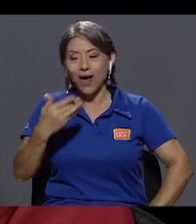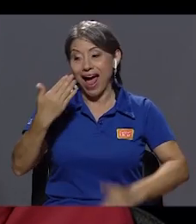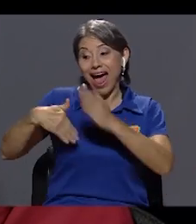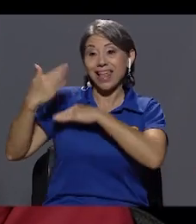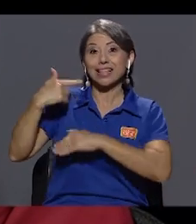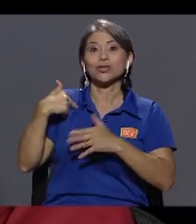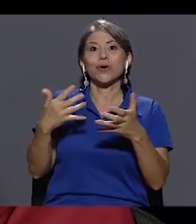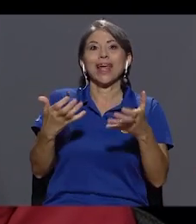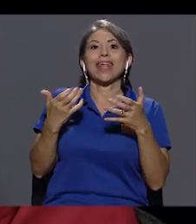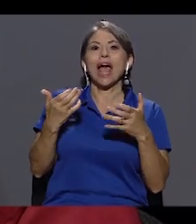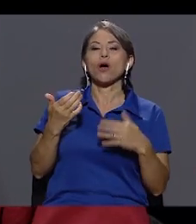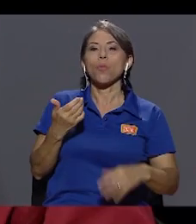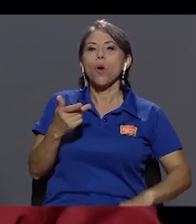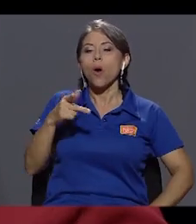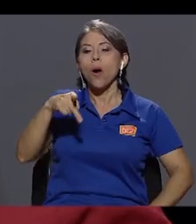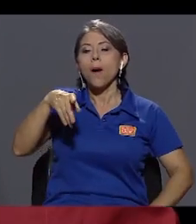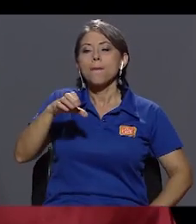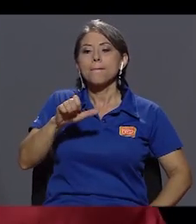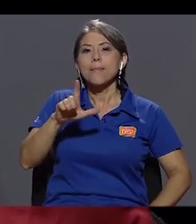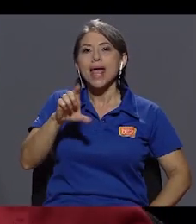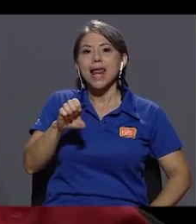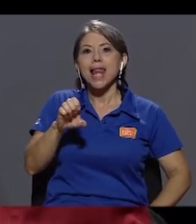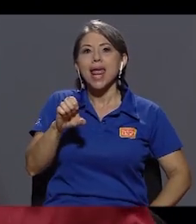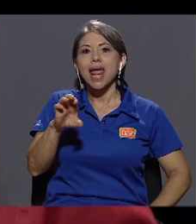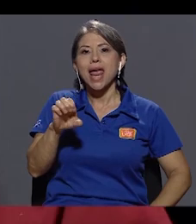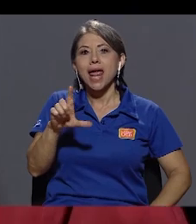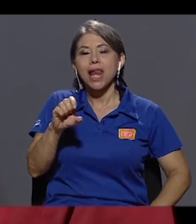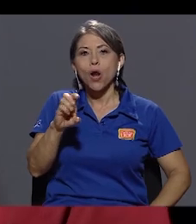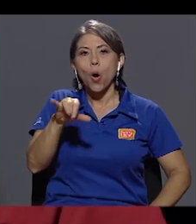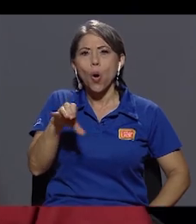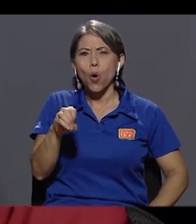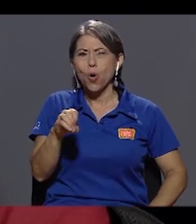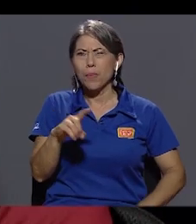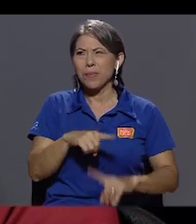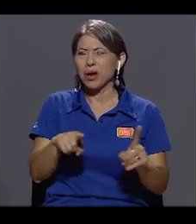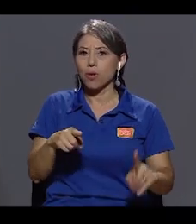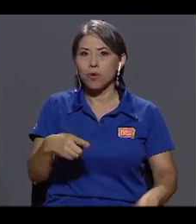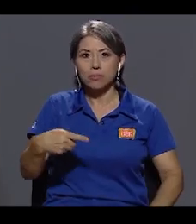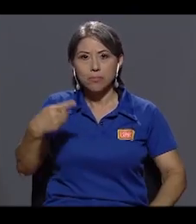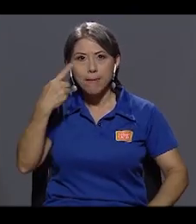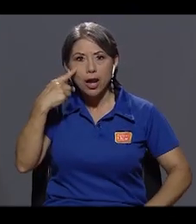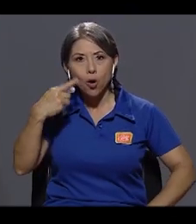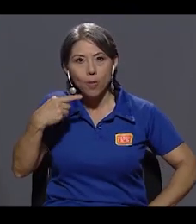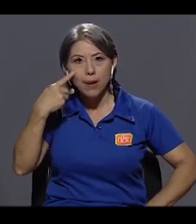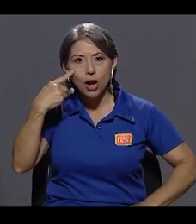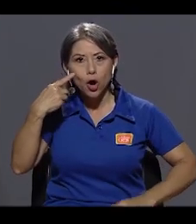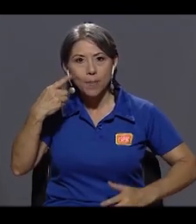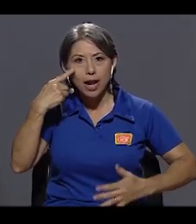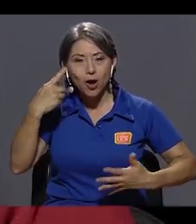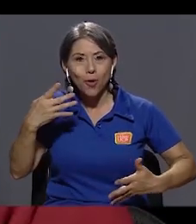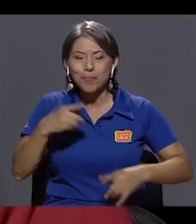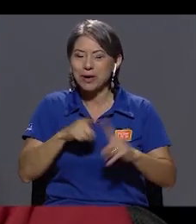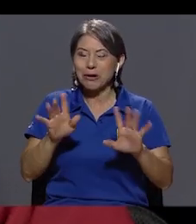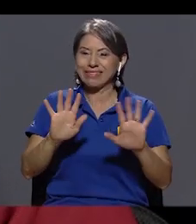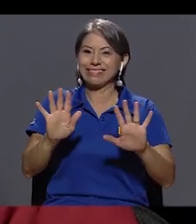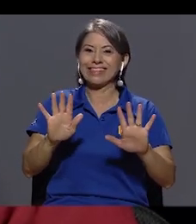Pel el Ojo. Pero sonaba como muy agresivo. Pel el Ojo, Pel el Ojo. Entonces una persona nos recomendó, el dueño de la emisora de ese